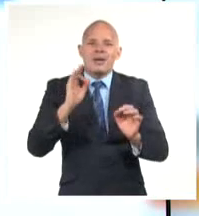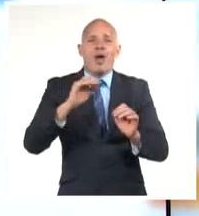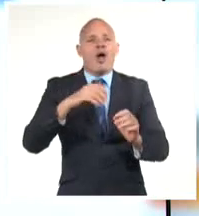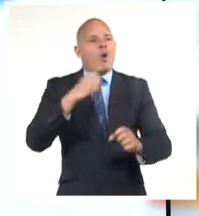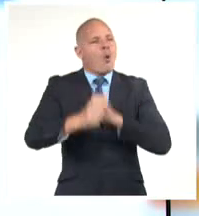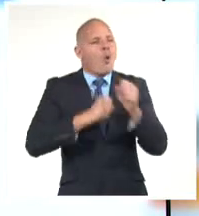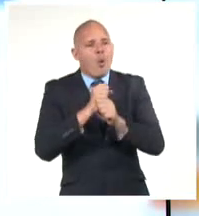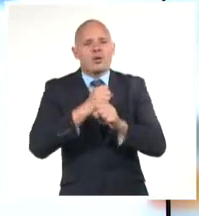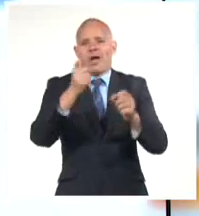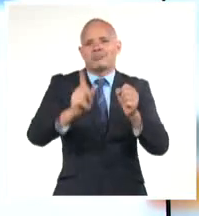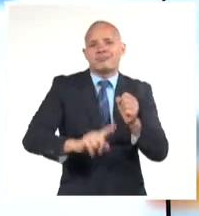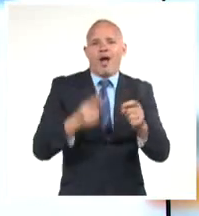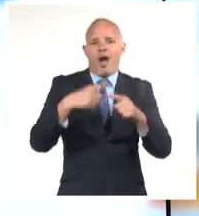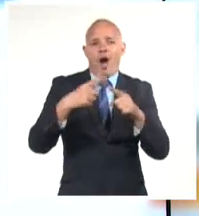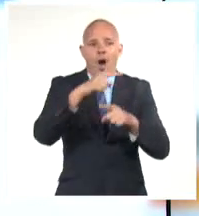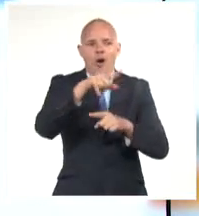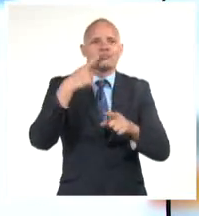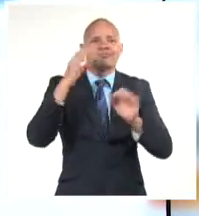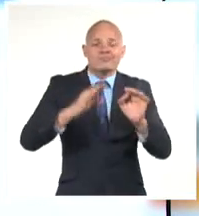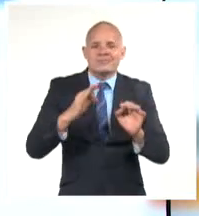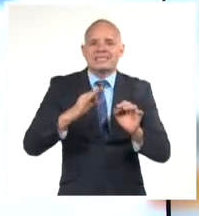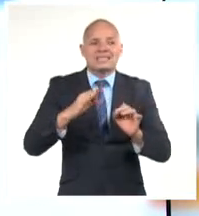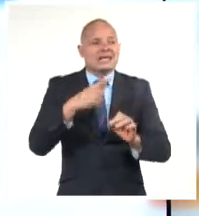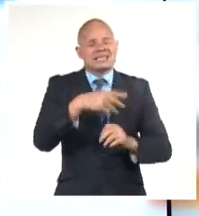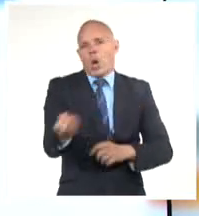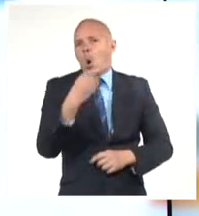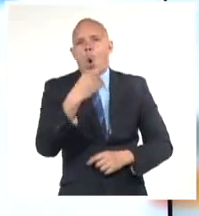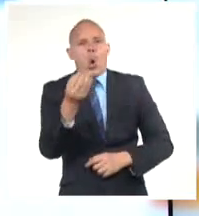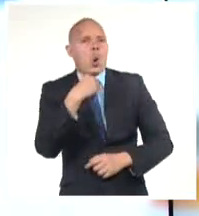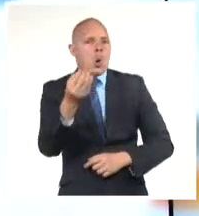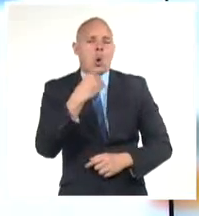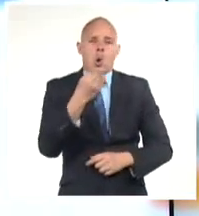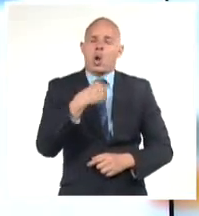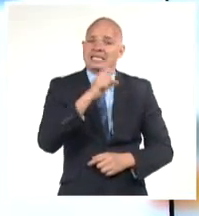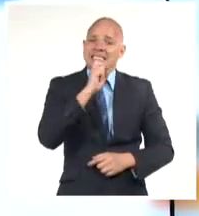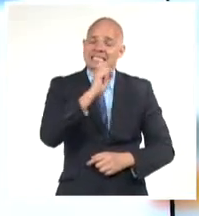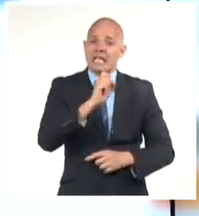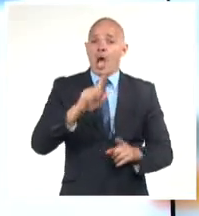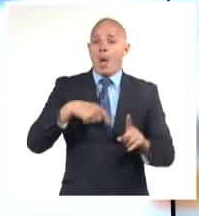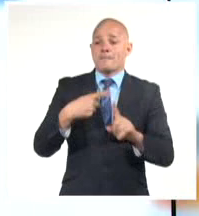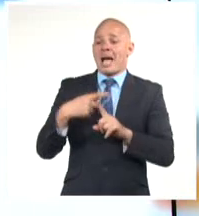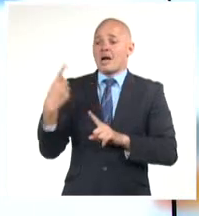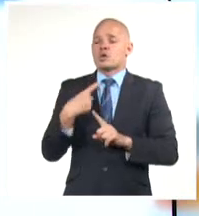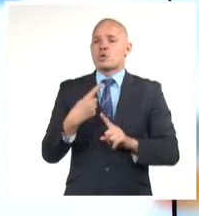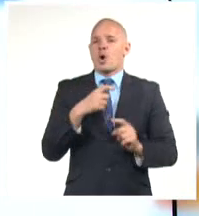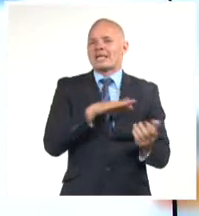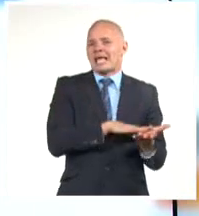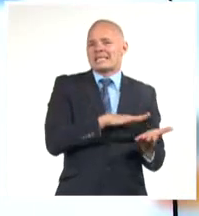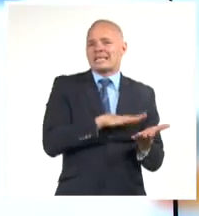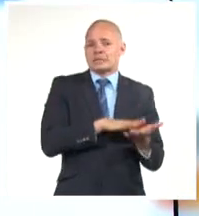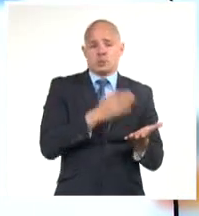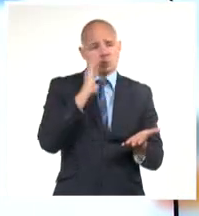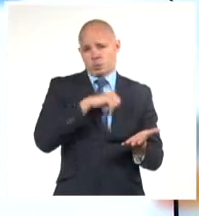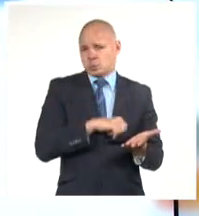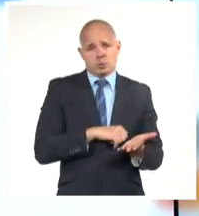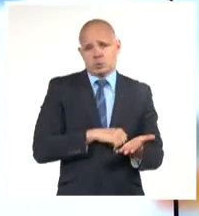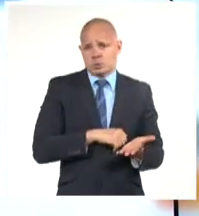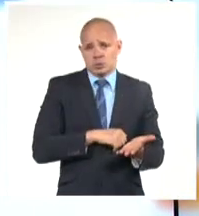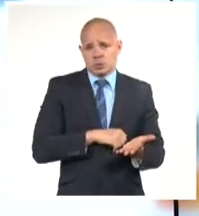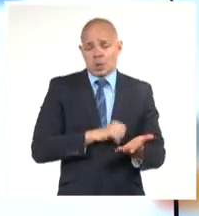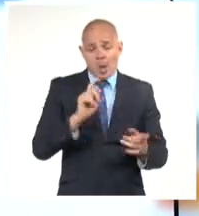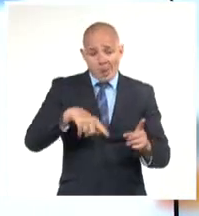nulas cuando, idealmente, deberían rondar los 500 MW. Y la generación no ha dejado de afrontar problemas